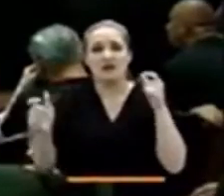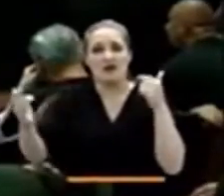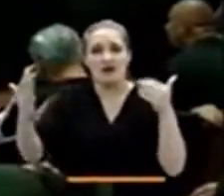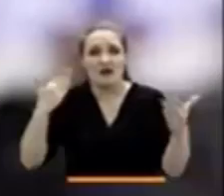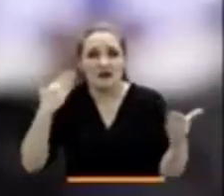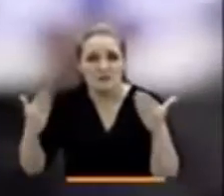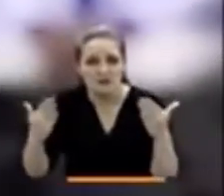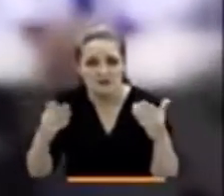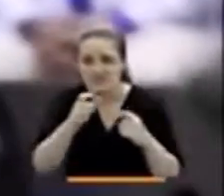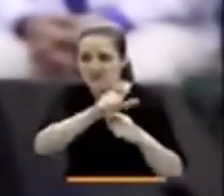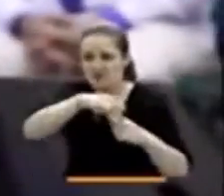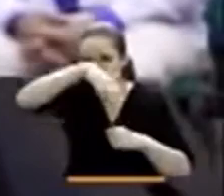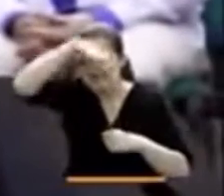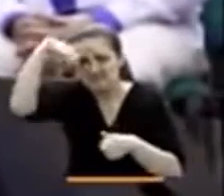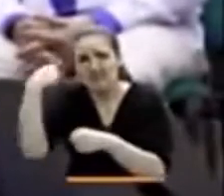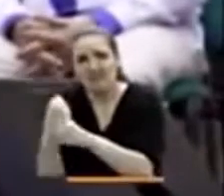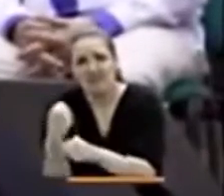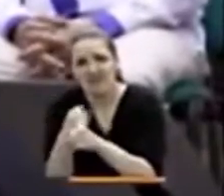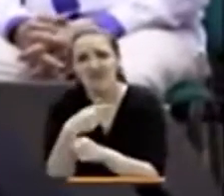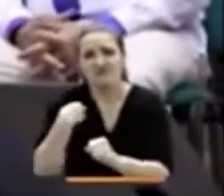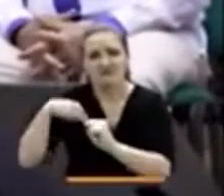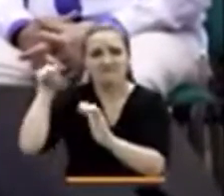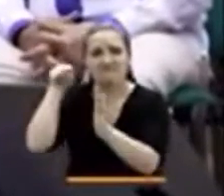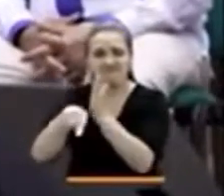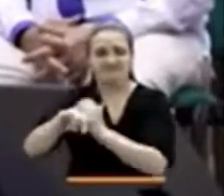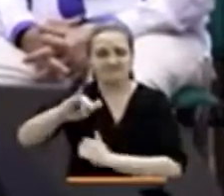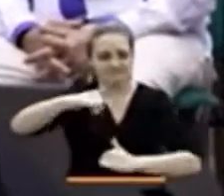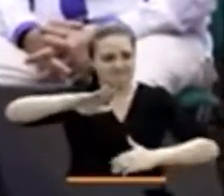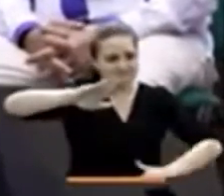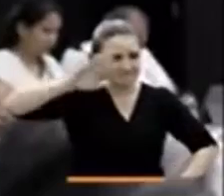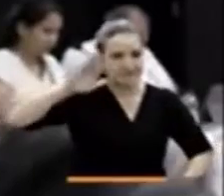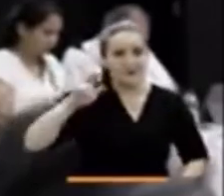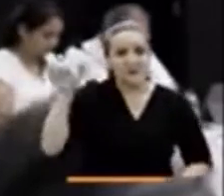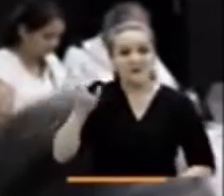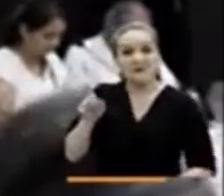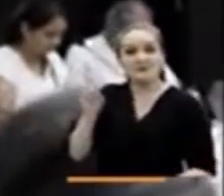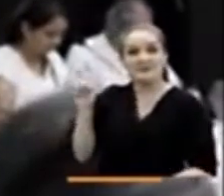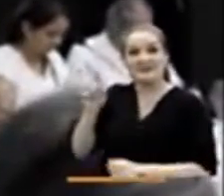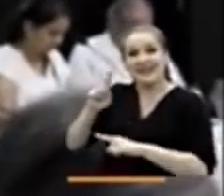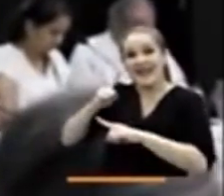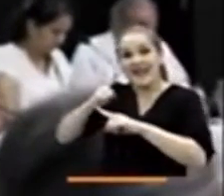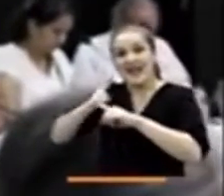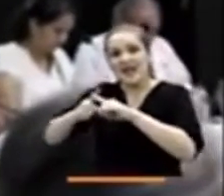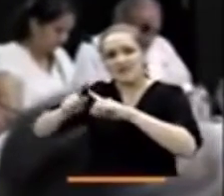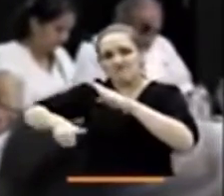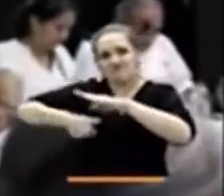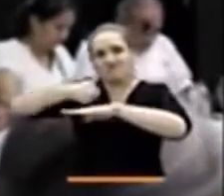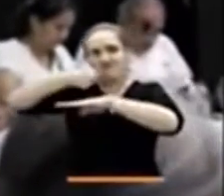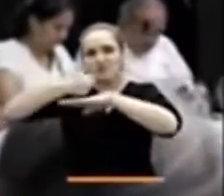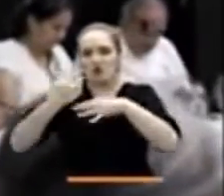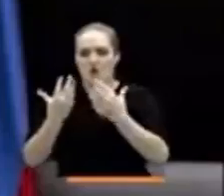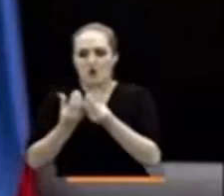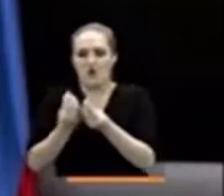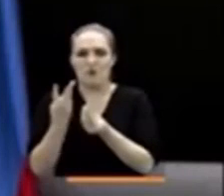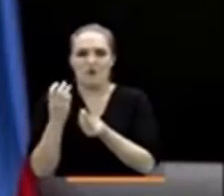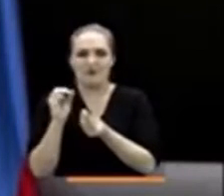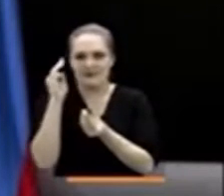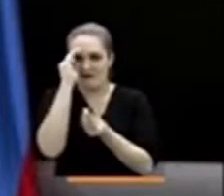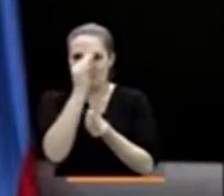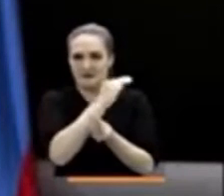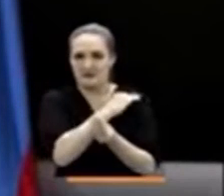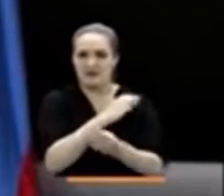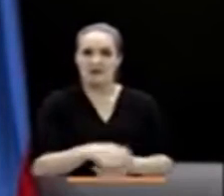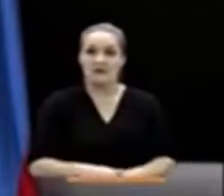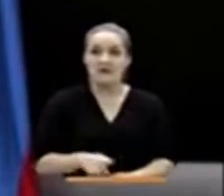trabajadores. Entre ellos está el brigadier general en retiro Paulino Coronado, excomandante de la Brigada 30 del Ejército Nacional. Este